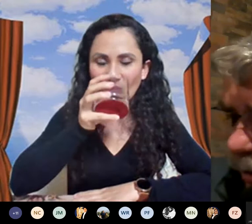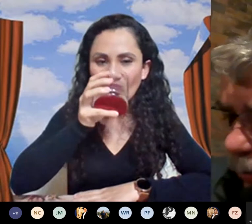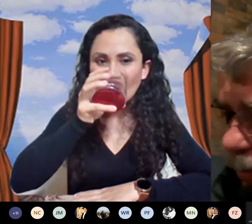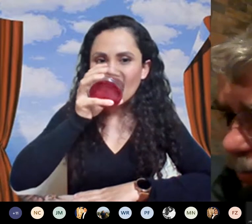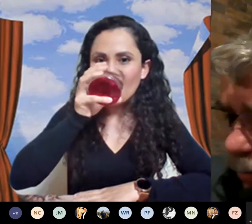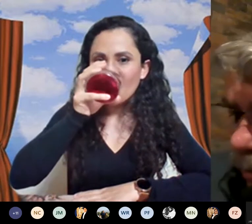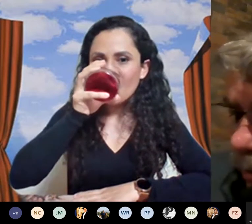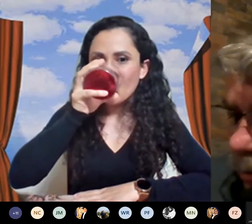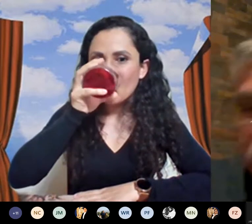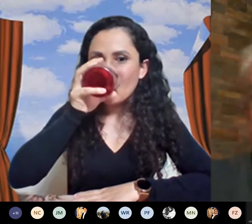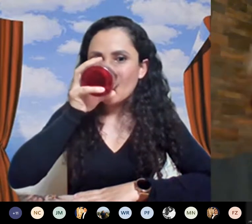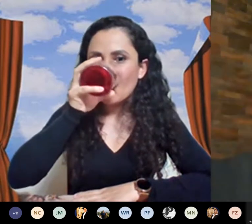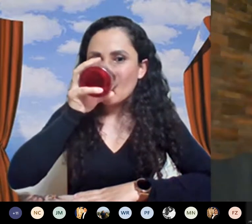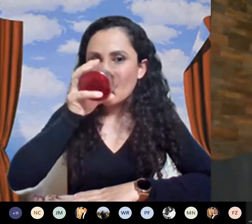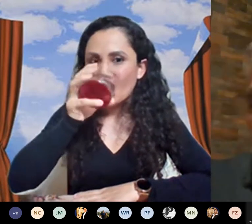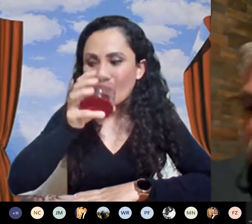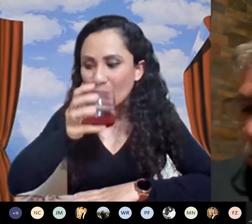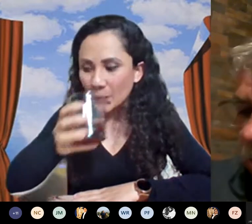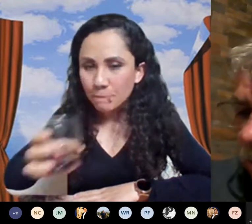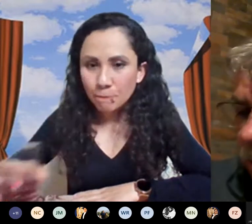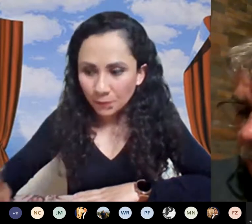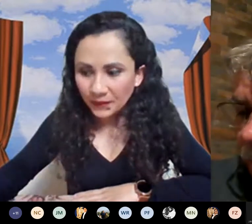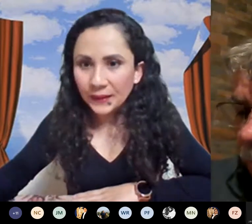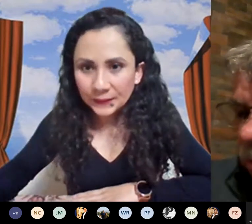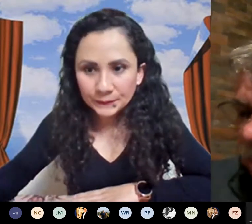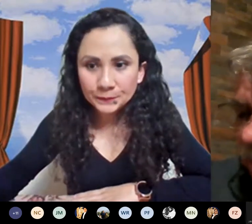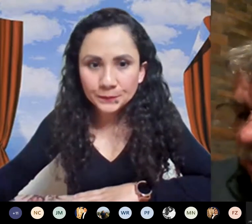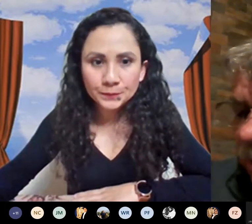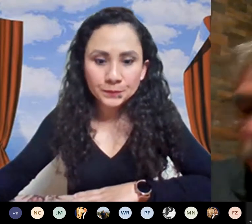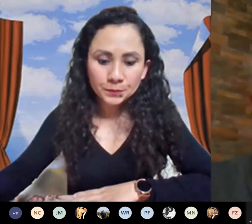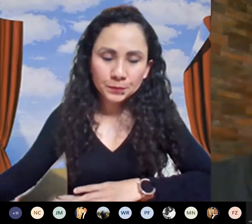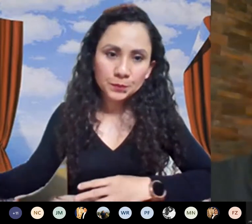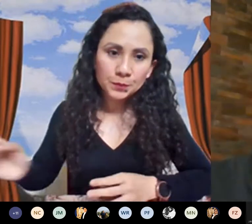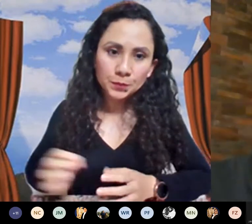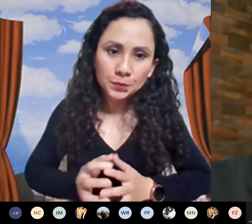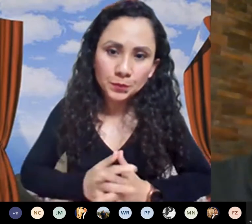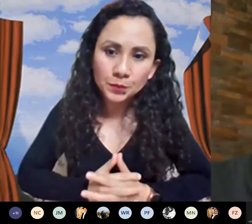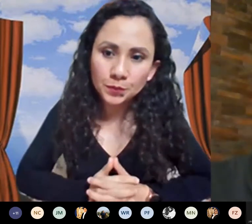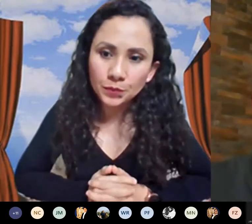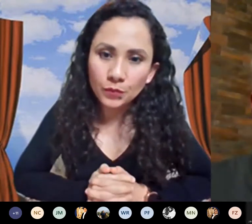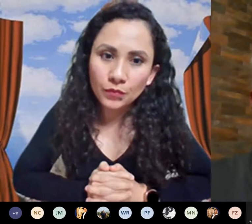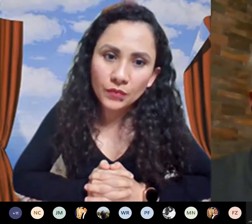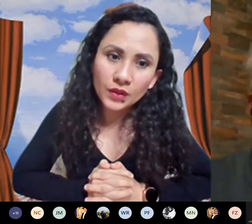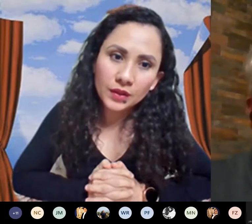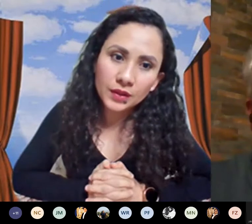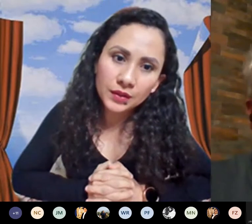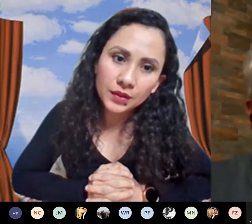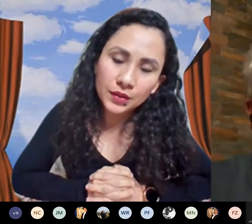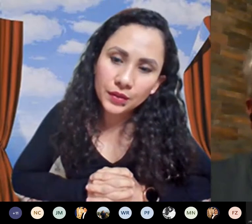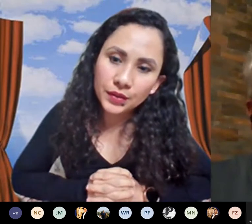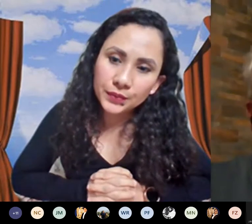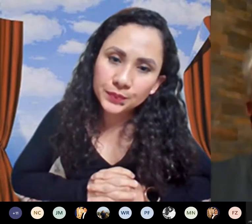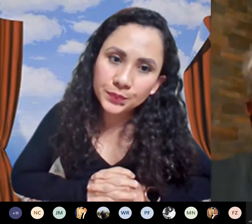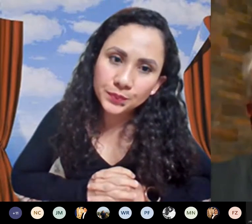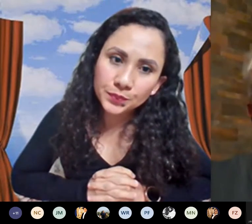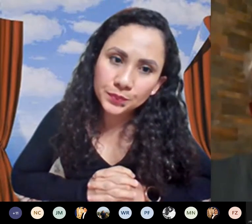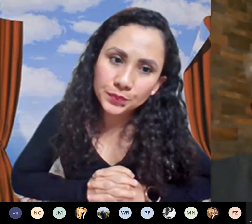ahí el uso de árboles de decisión mi duda es si se usa como parte de una etapa de